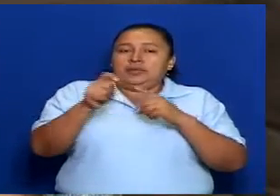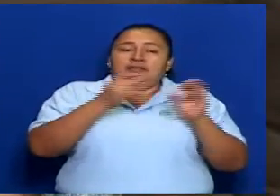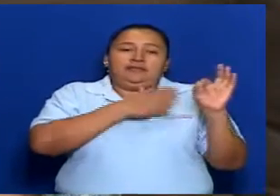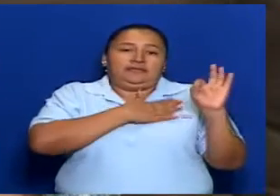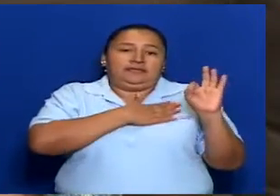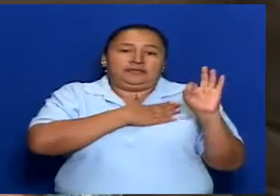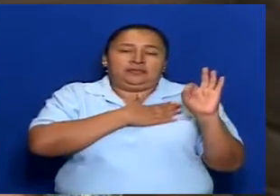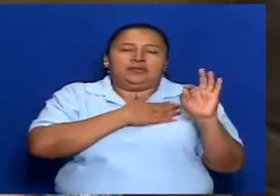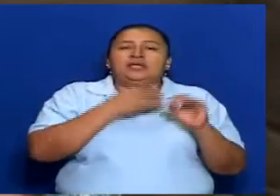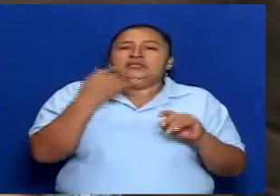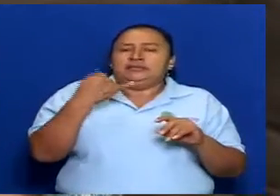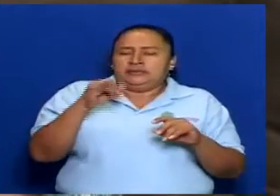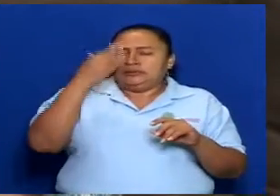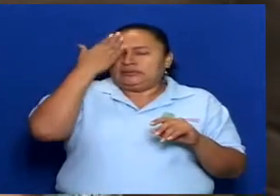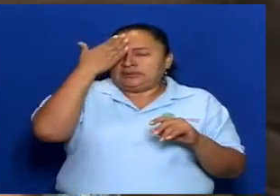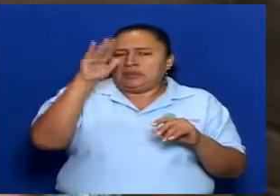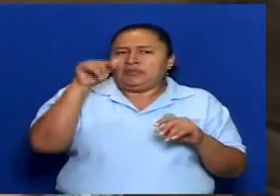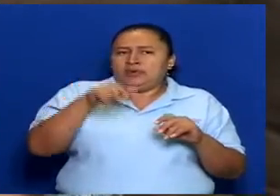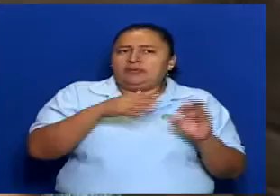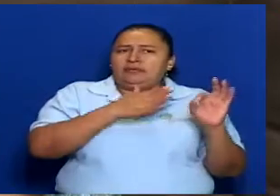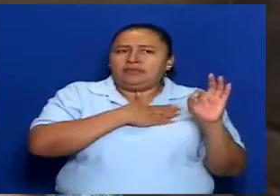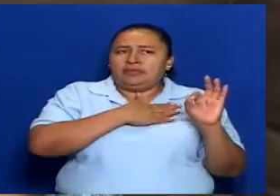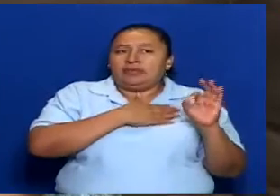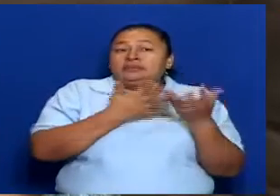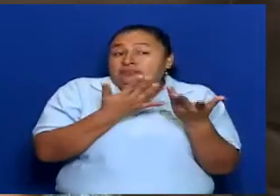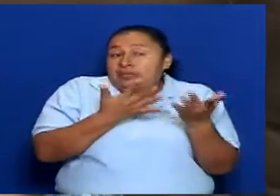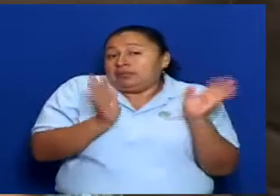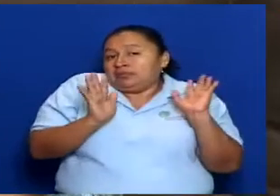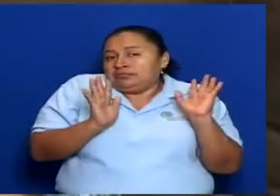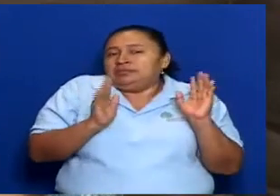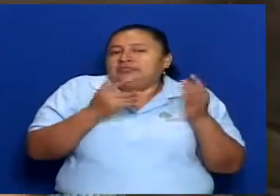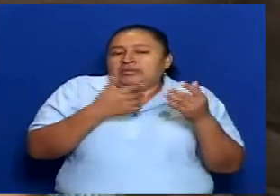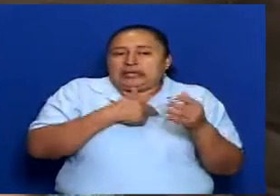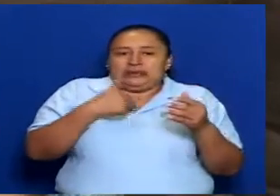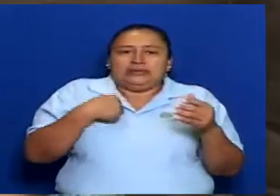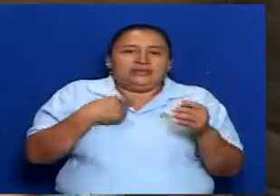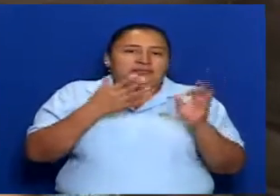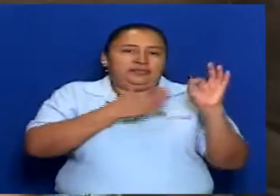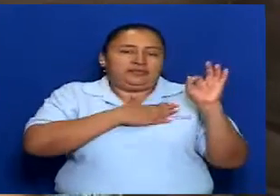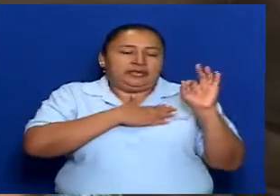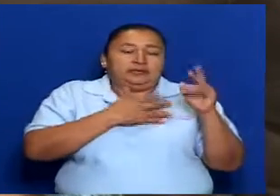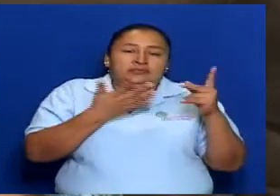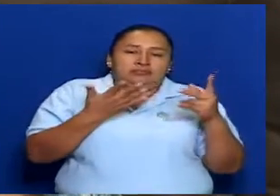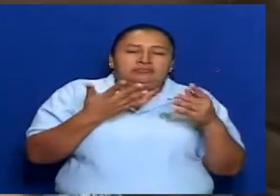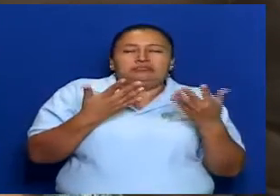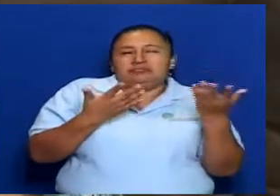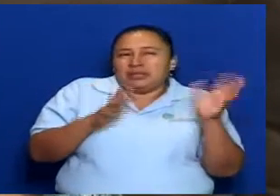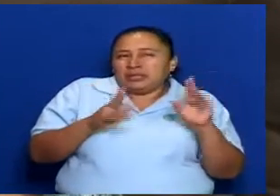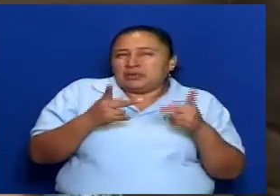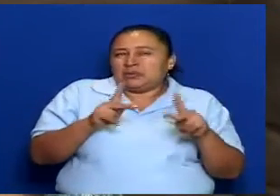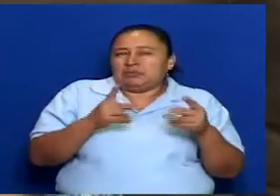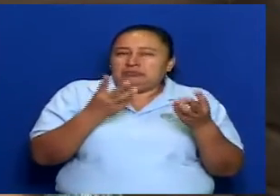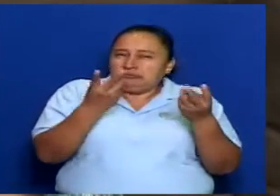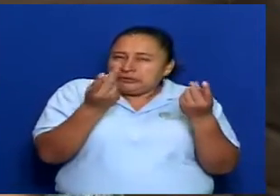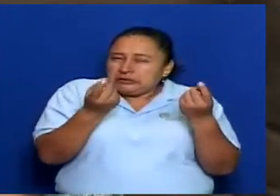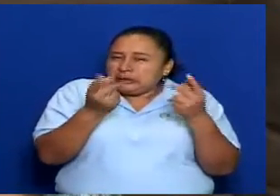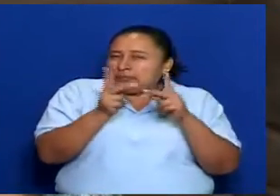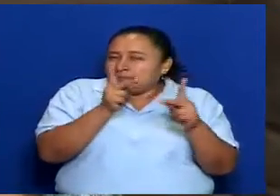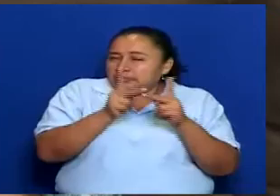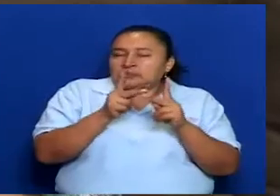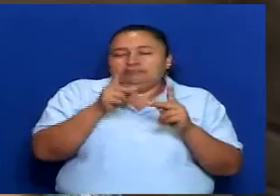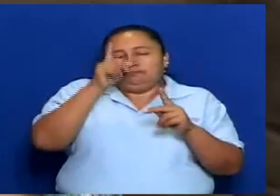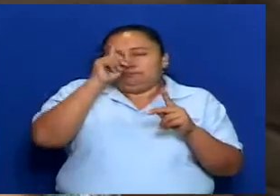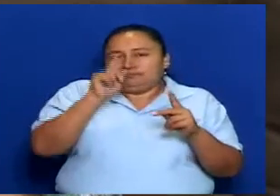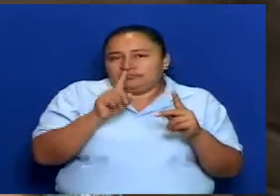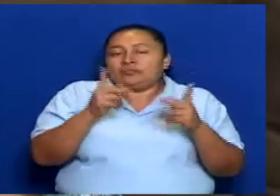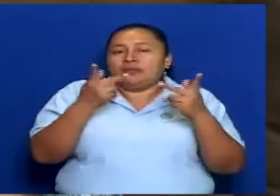febrero. Sí sabemos que va a ser en febrero, esperamos pues que sea en febrero. Exactamente la fecha todavía no se ha